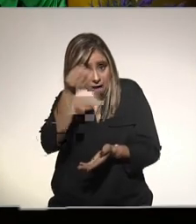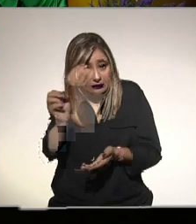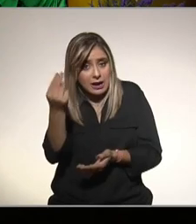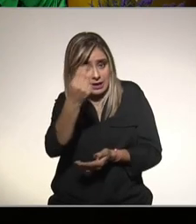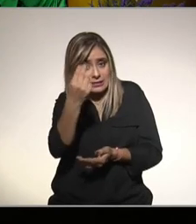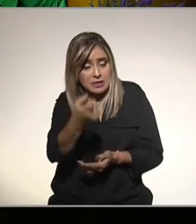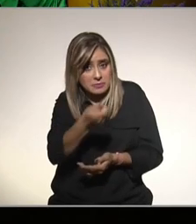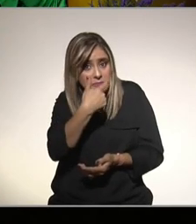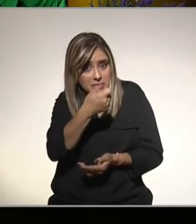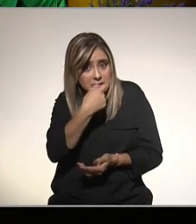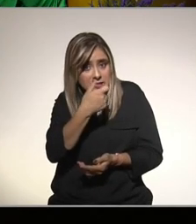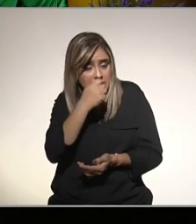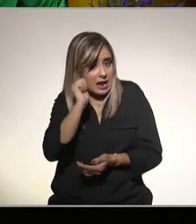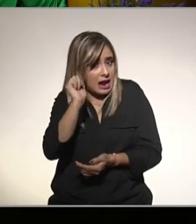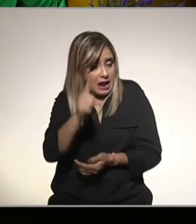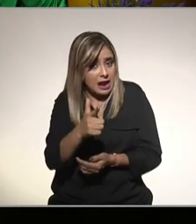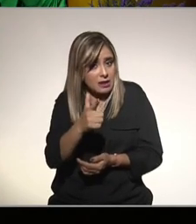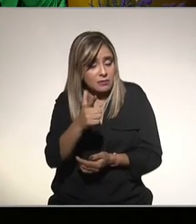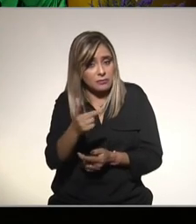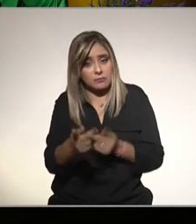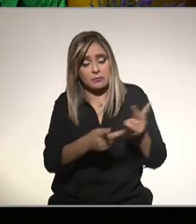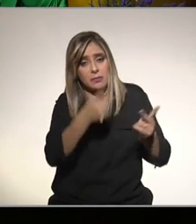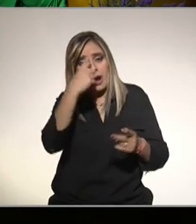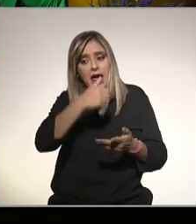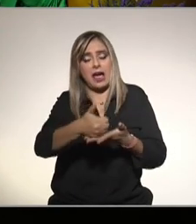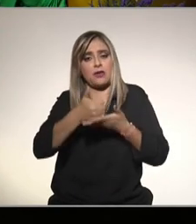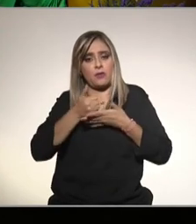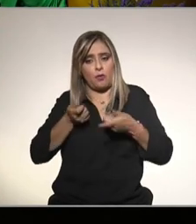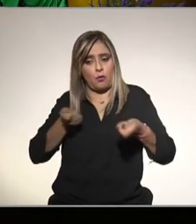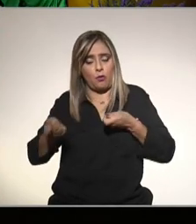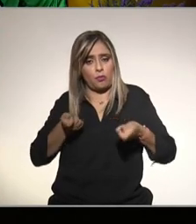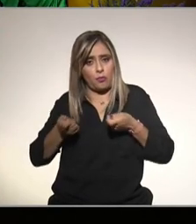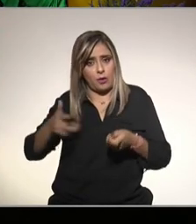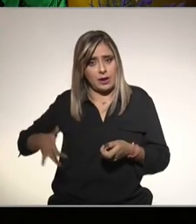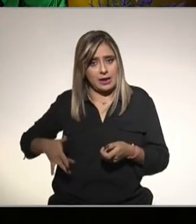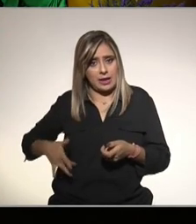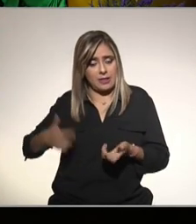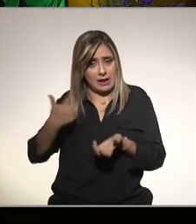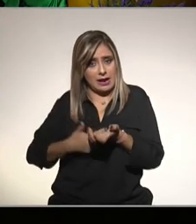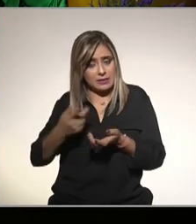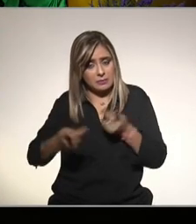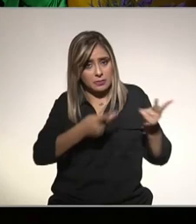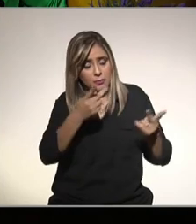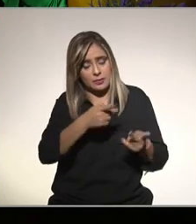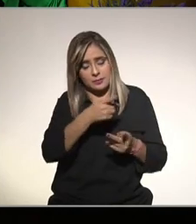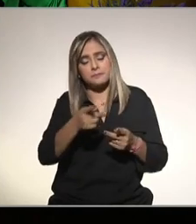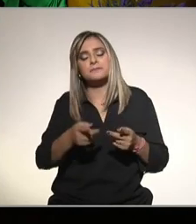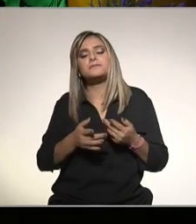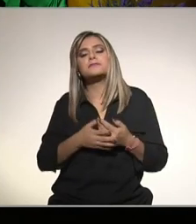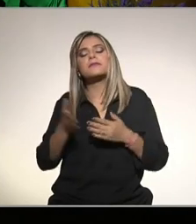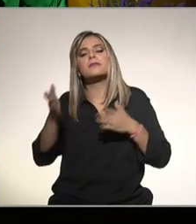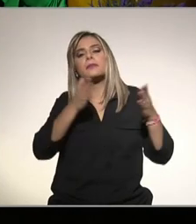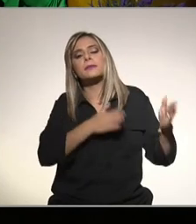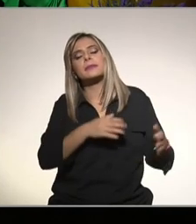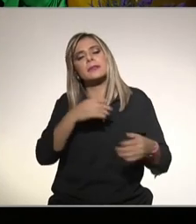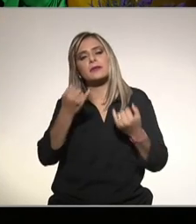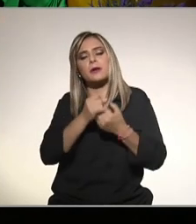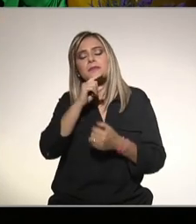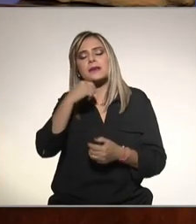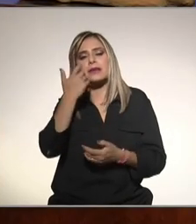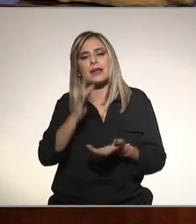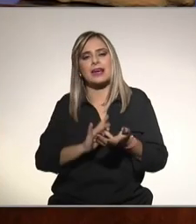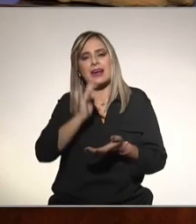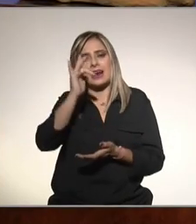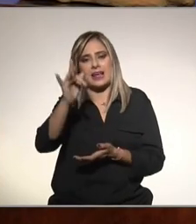necesitar algún tipo de fármaco que los ayude a controlar esta condición de salud y bueno también queremos agradecer esta